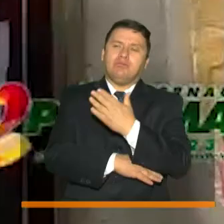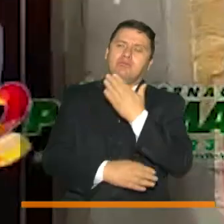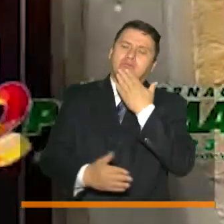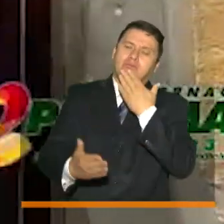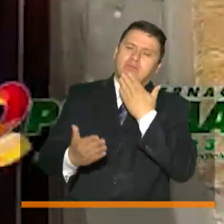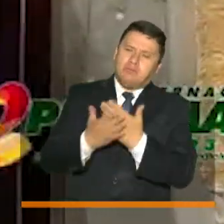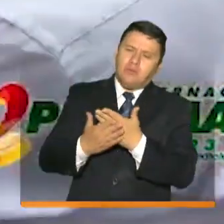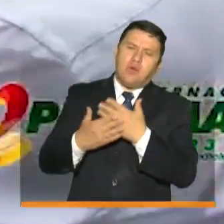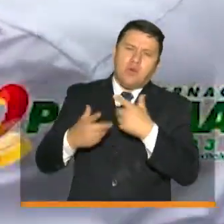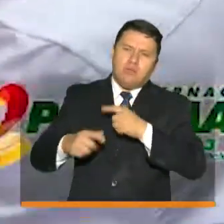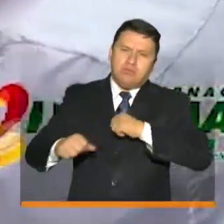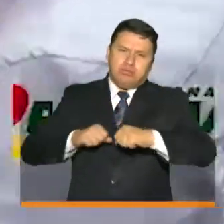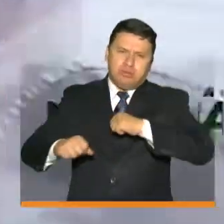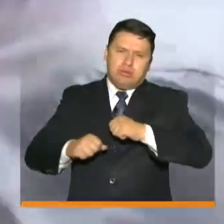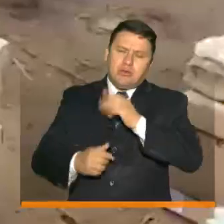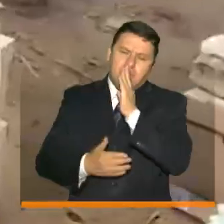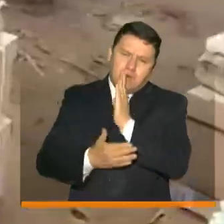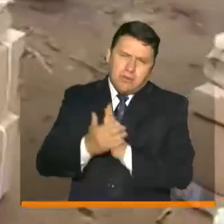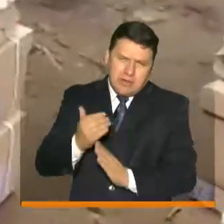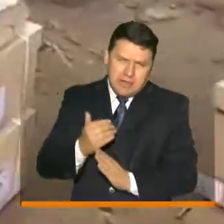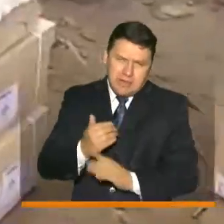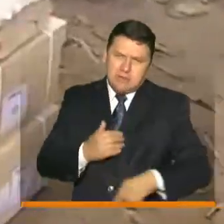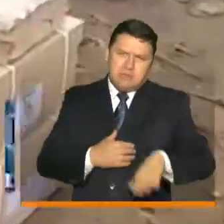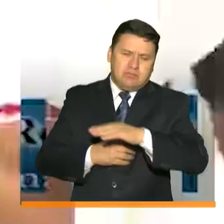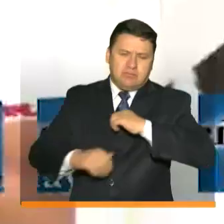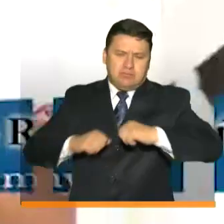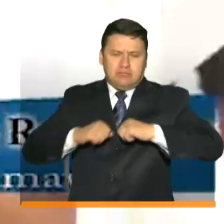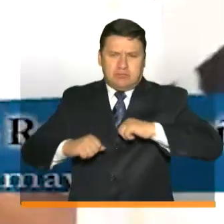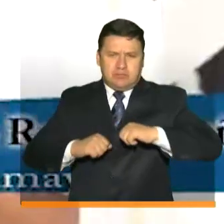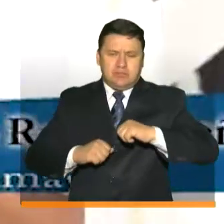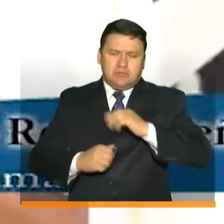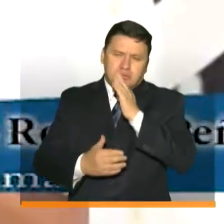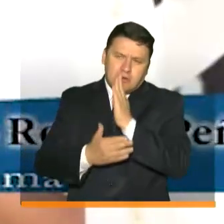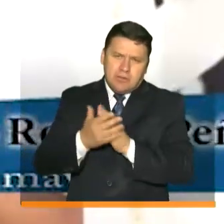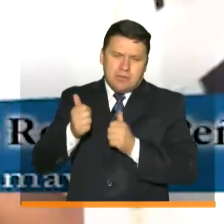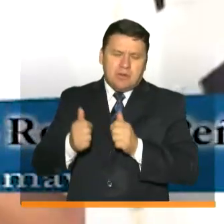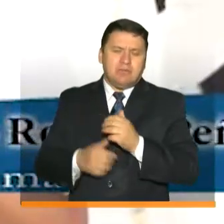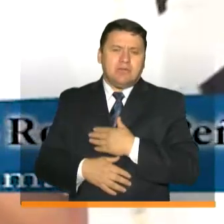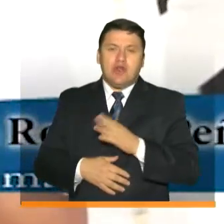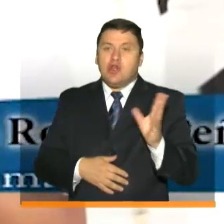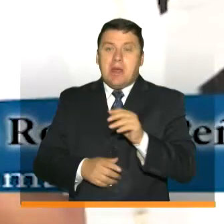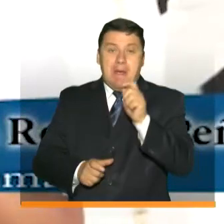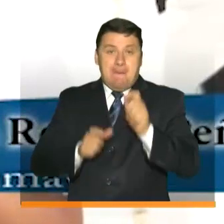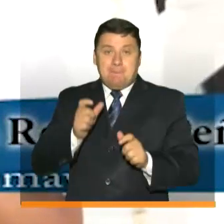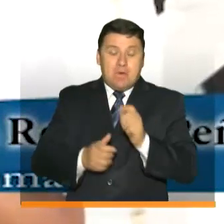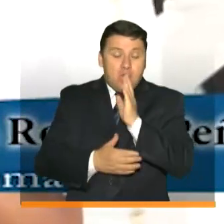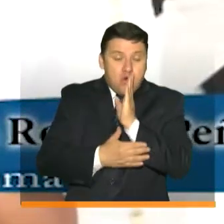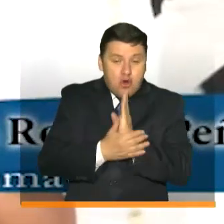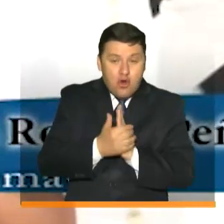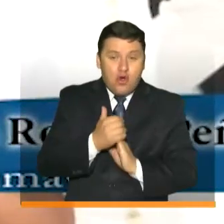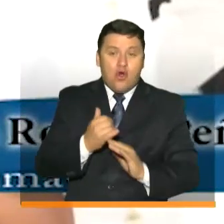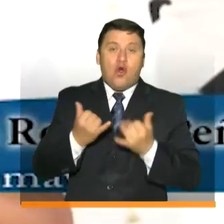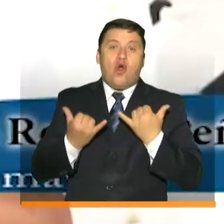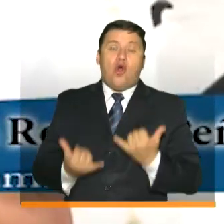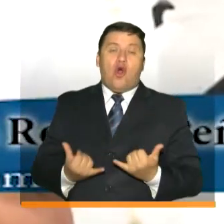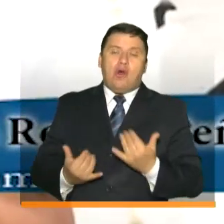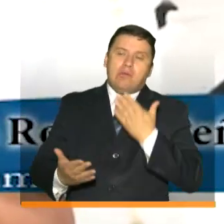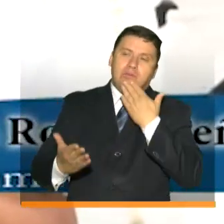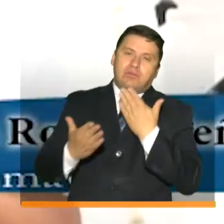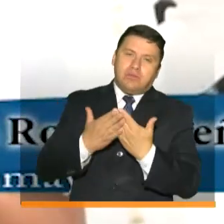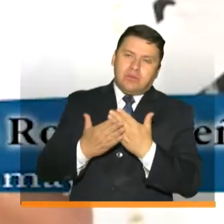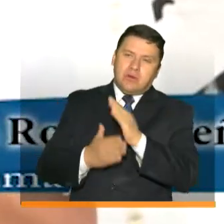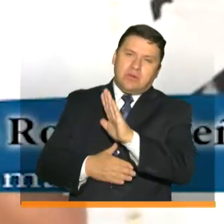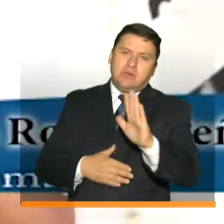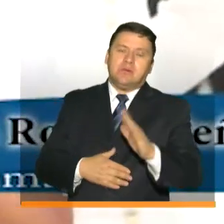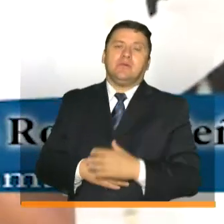agradece por este gesto de humildad por este gesto de nobleza todas las personas humildes hoy están agradecidas